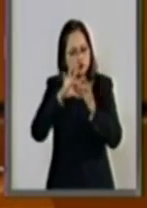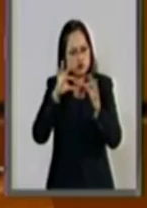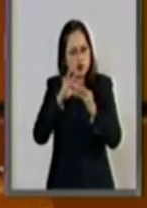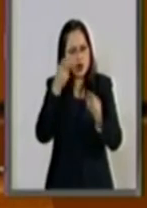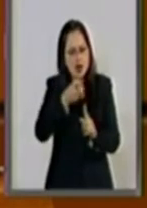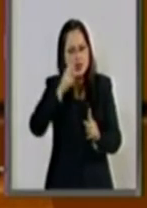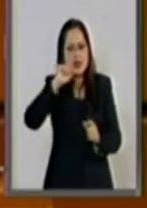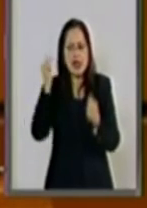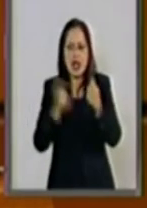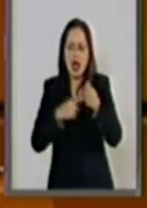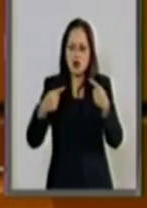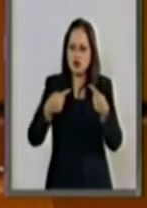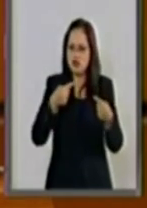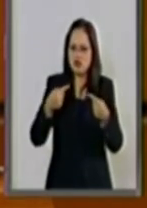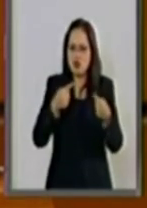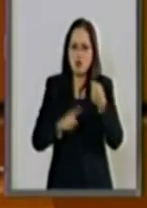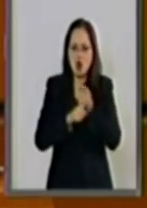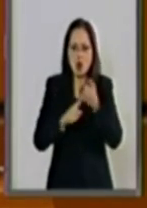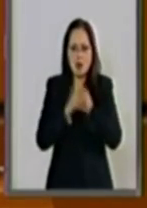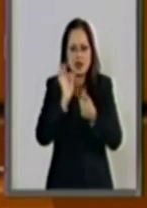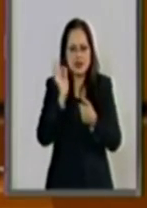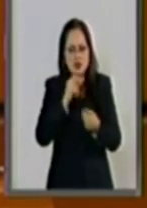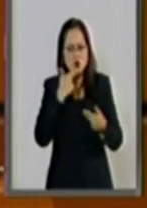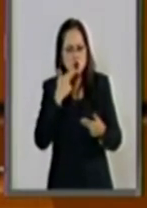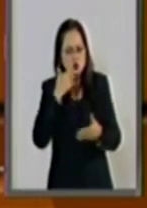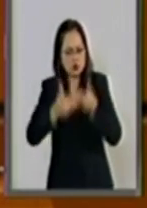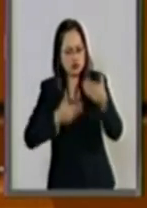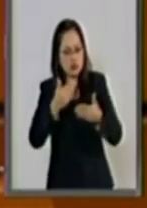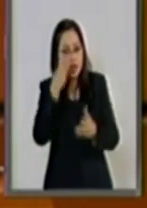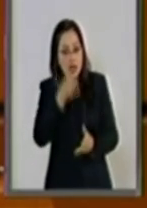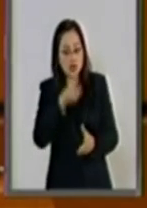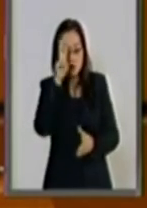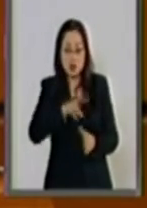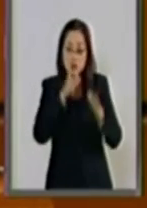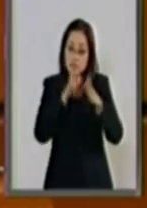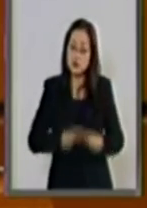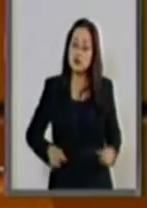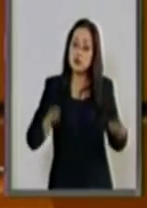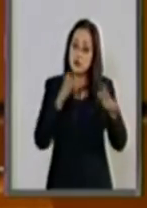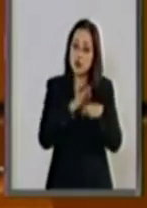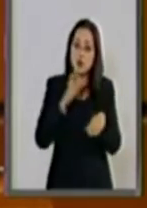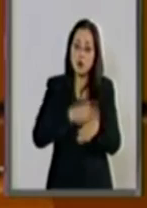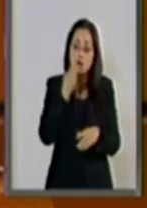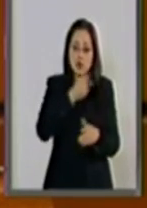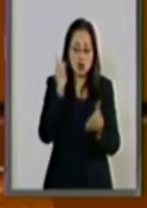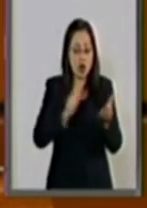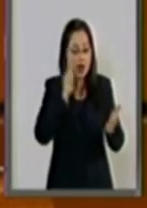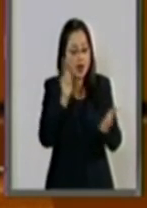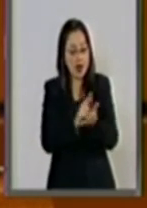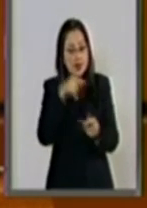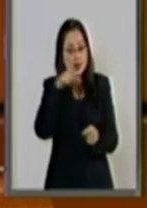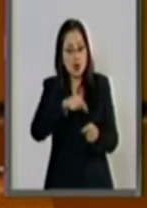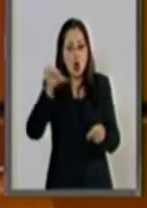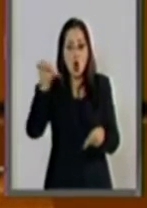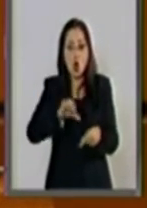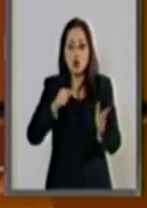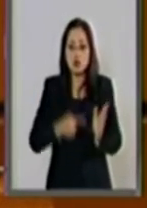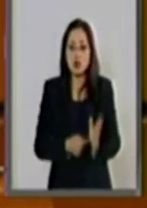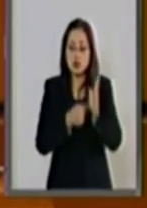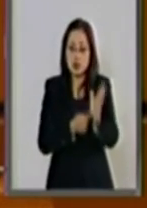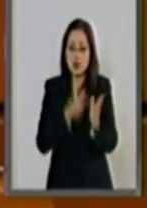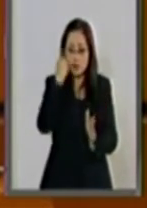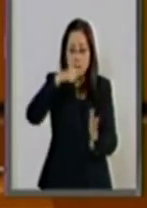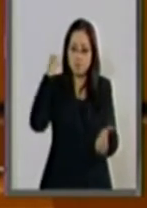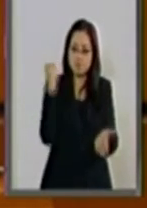ello un conflicto en su interpretación y aplicación. De ese tamaño es la importancia de la reforma que hoy estamos planteando